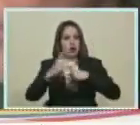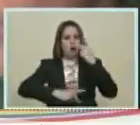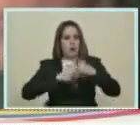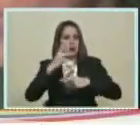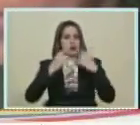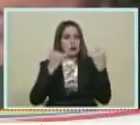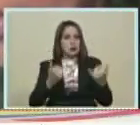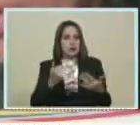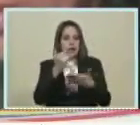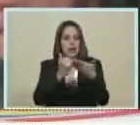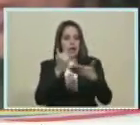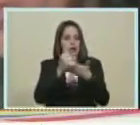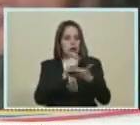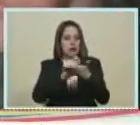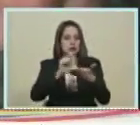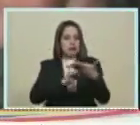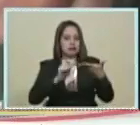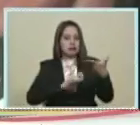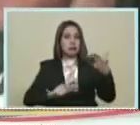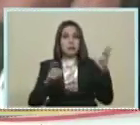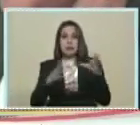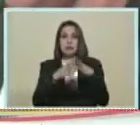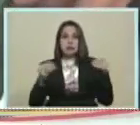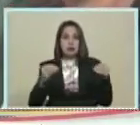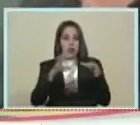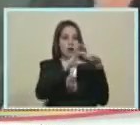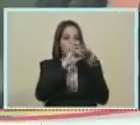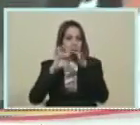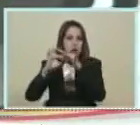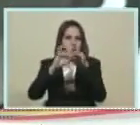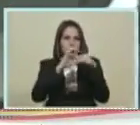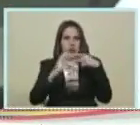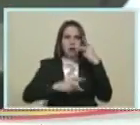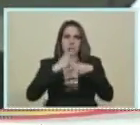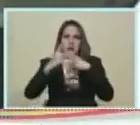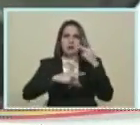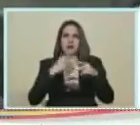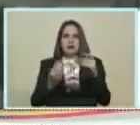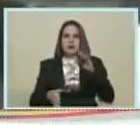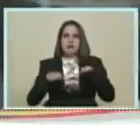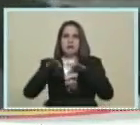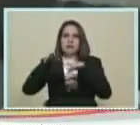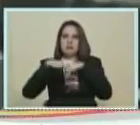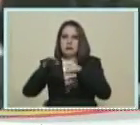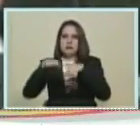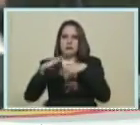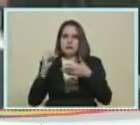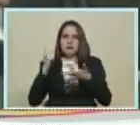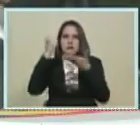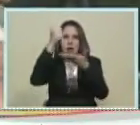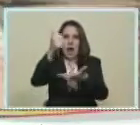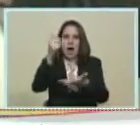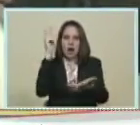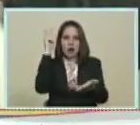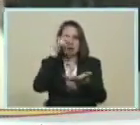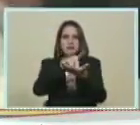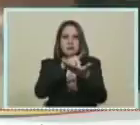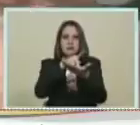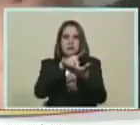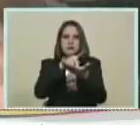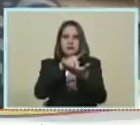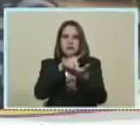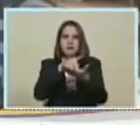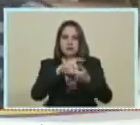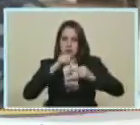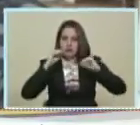De registro De todas las unidades Productivas Vinculadas al Plan Nacional De Desarrollo Testil Los CLAP Presente Los CLAP En